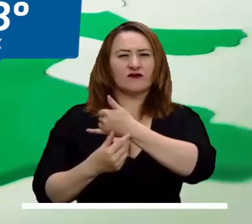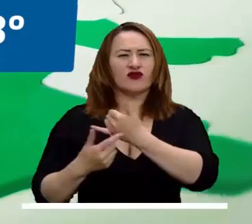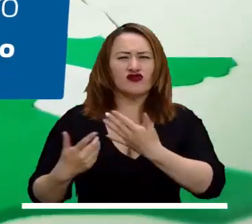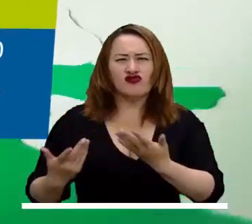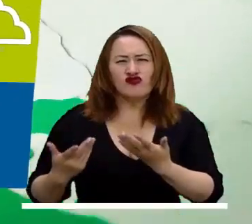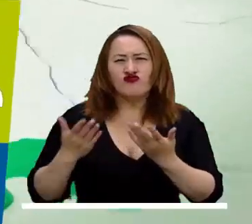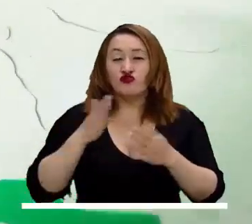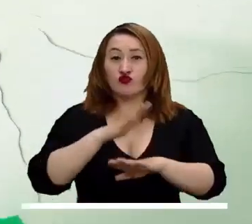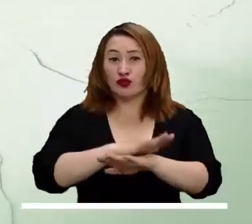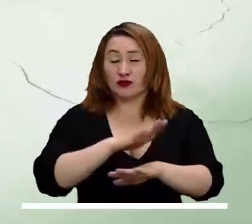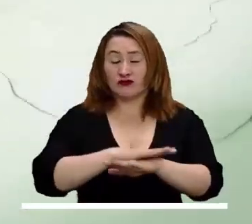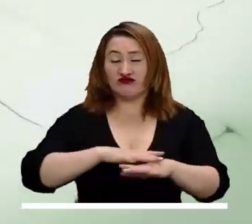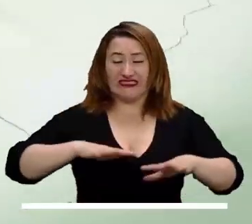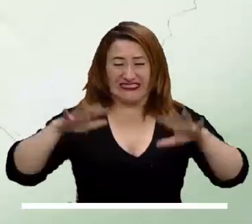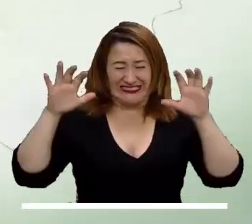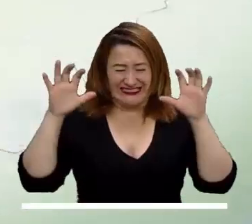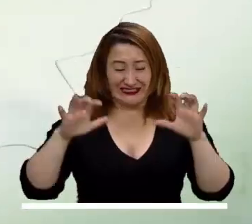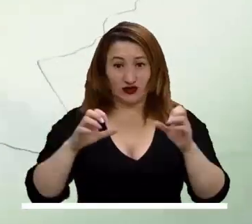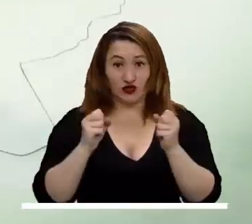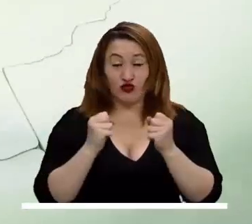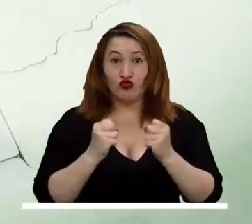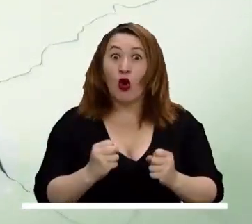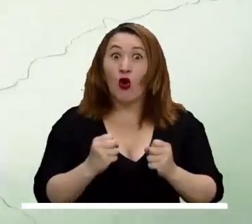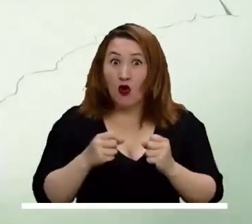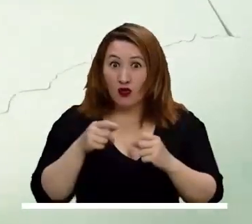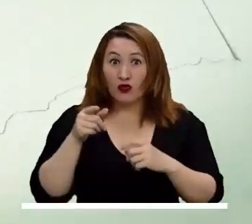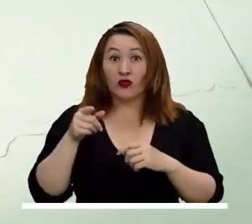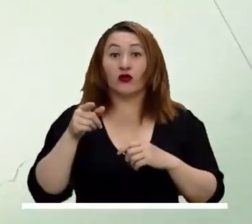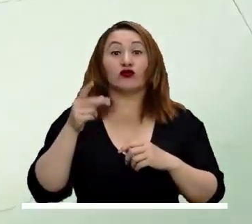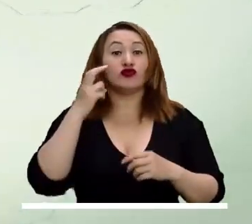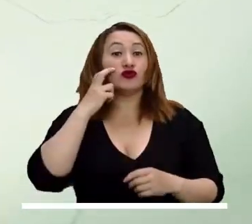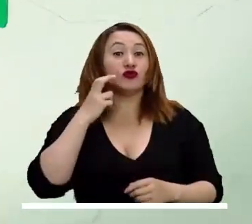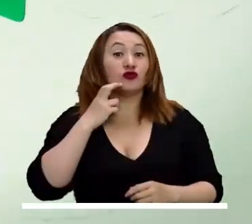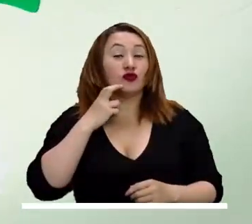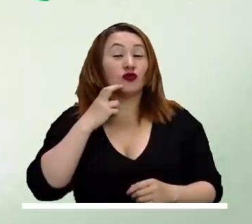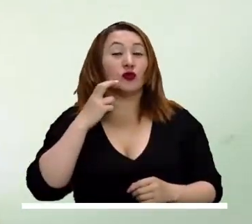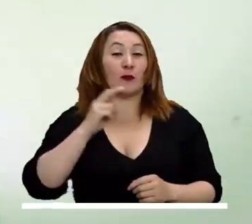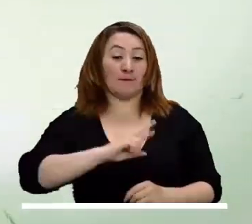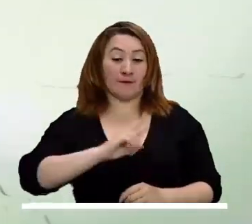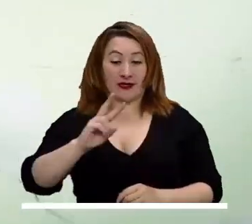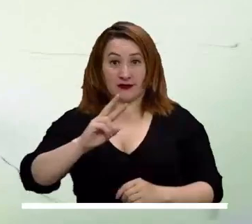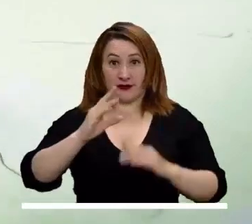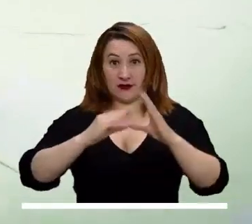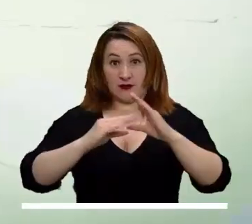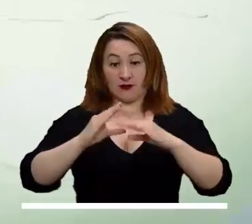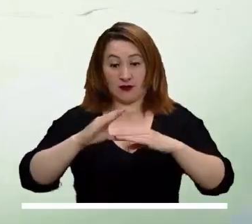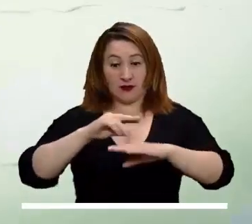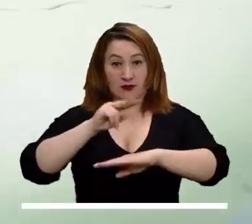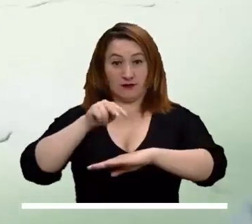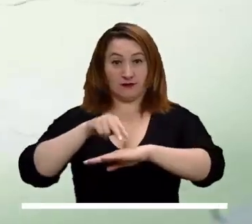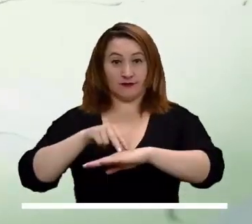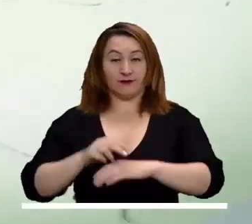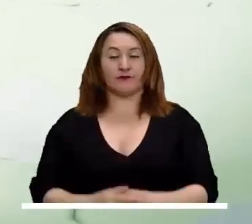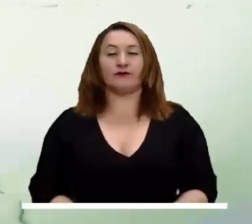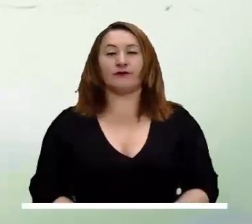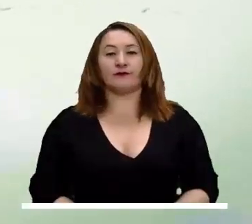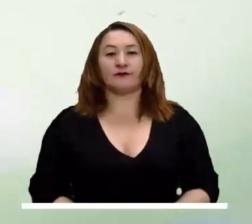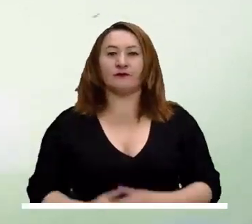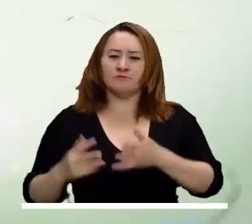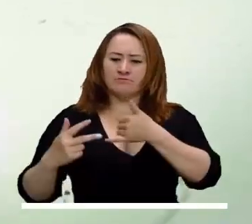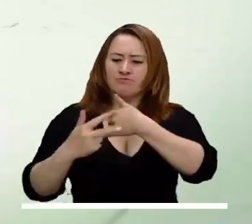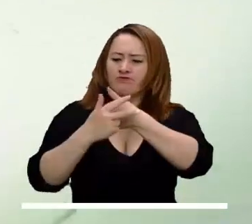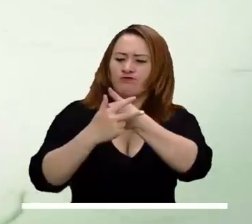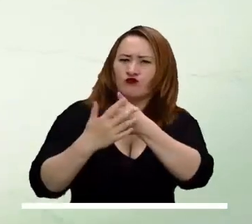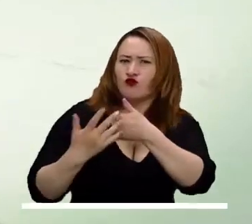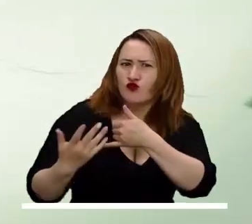a una tarde acompañada de fuertes aguaceros localizados en Chocó, Valle del Cauca, Cauca y Nariño. En el área andina,